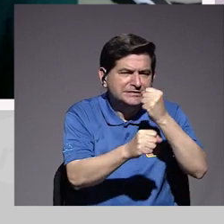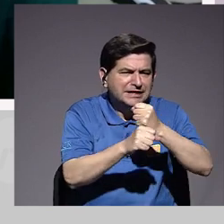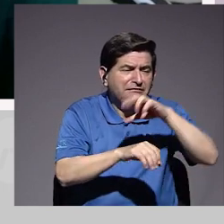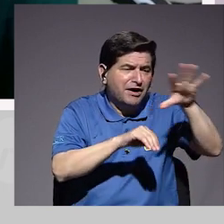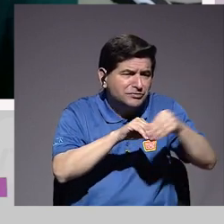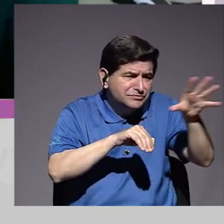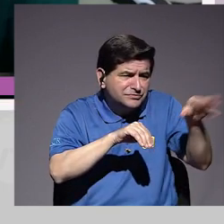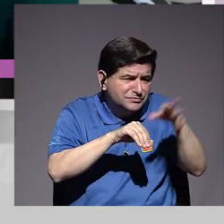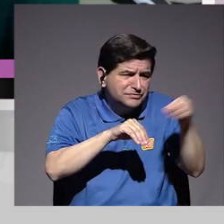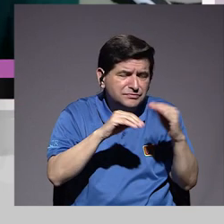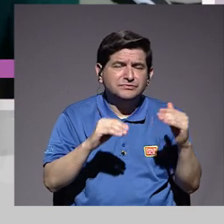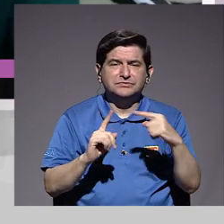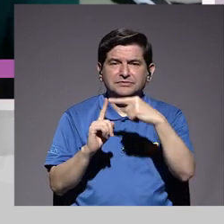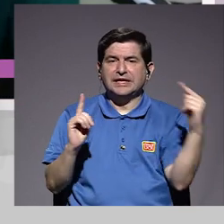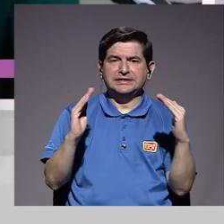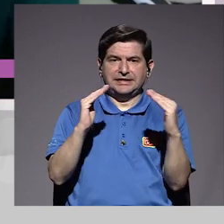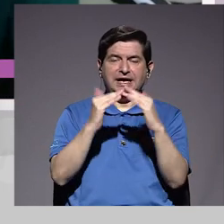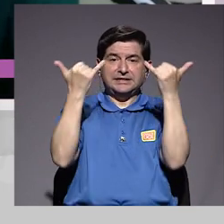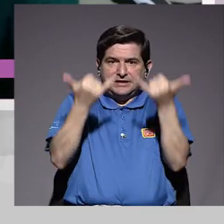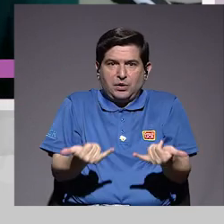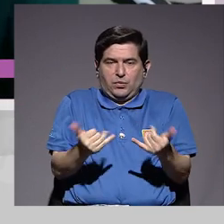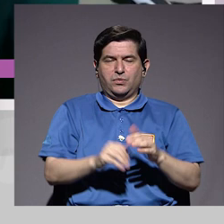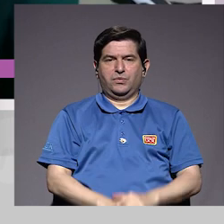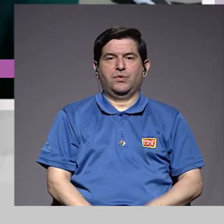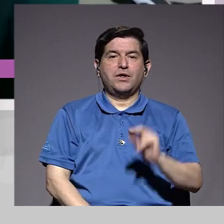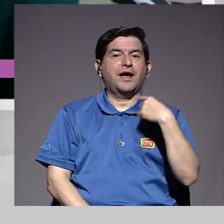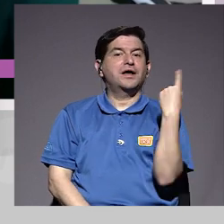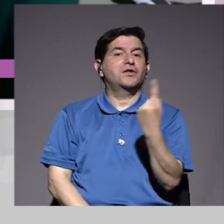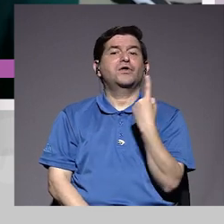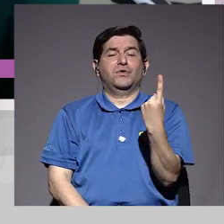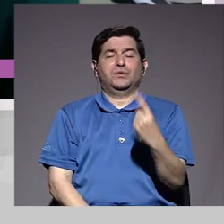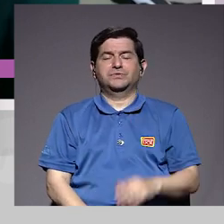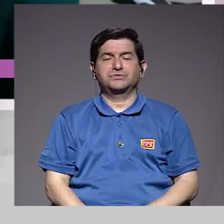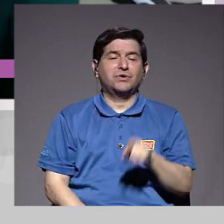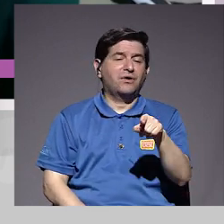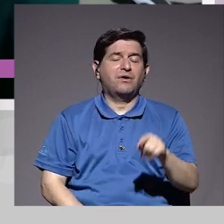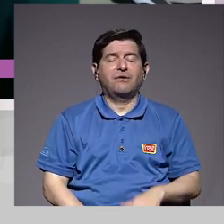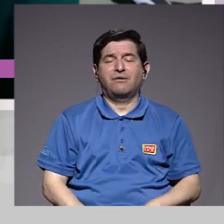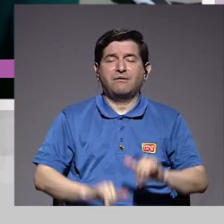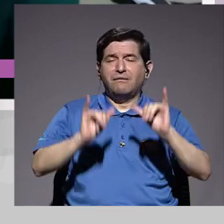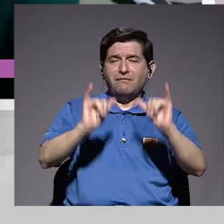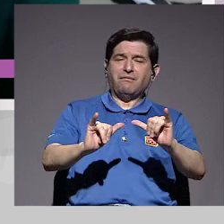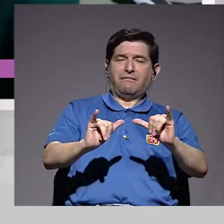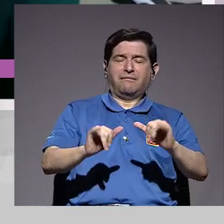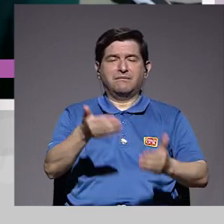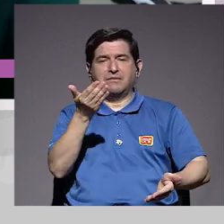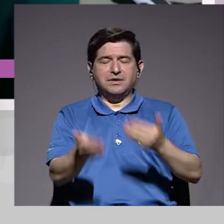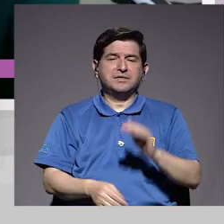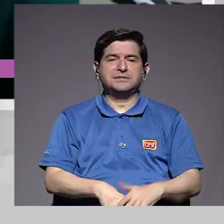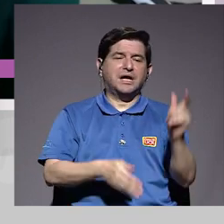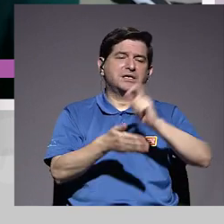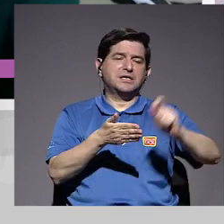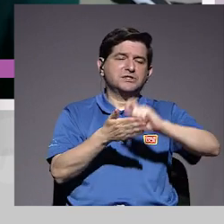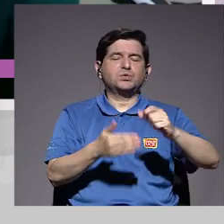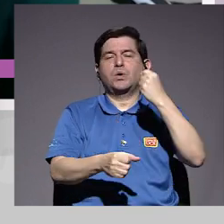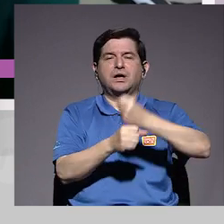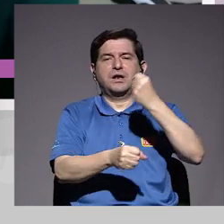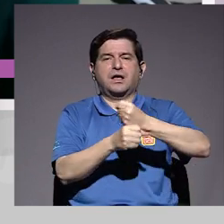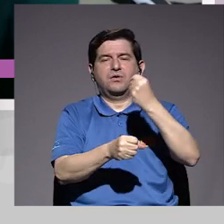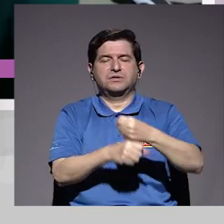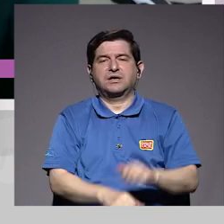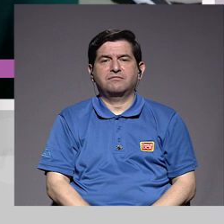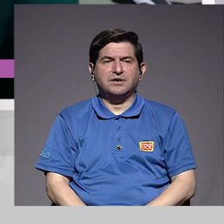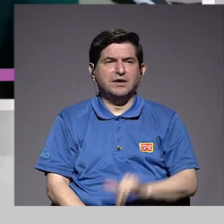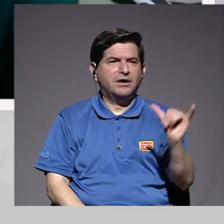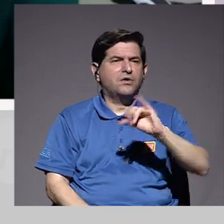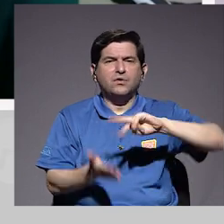casa, ¿verdad? También porque no solo es estar ahí, sino que de pronto escuela y trabajo y todo. Entonces que eso también genera una,